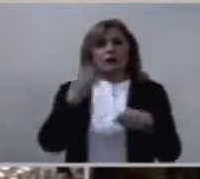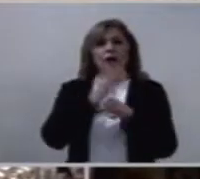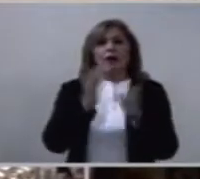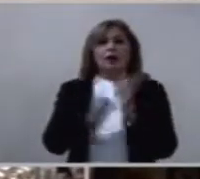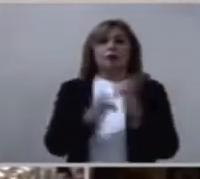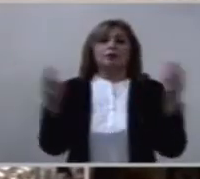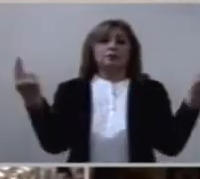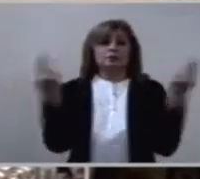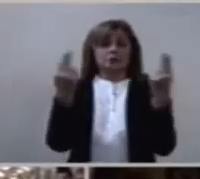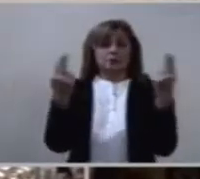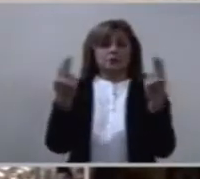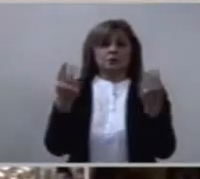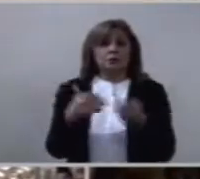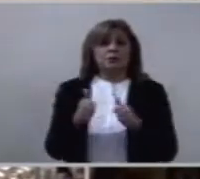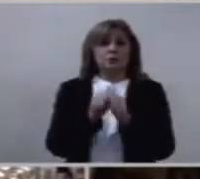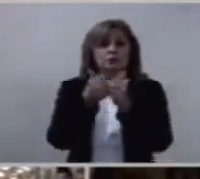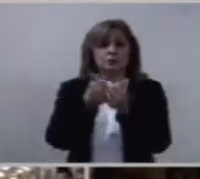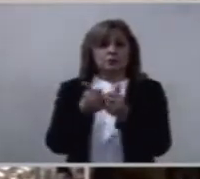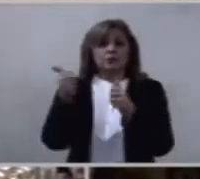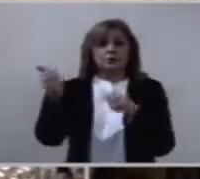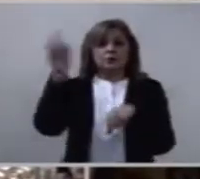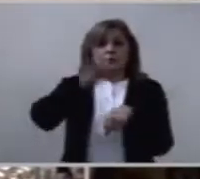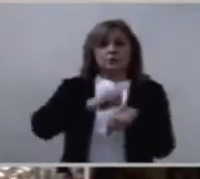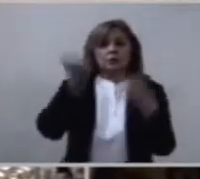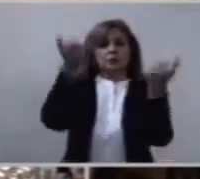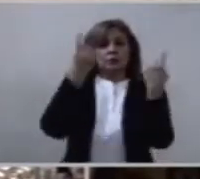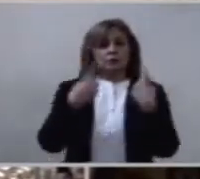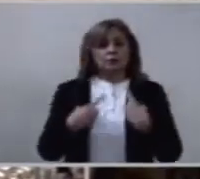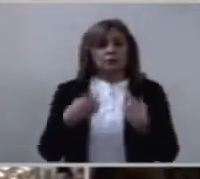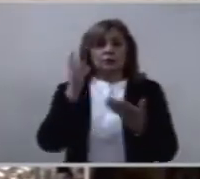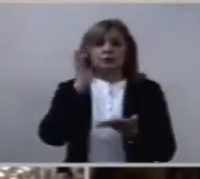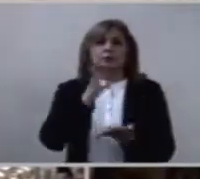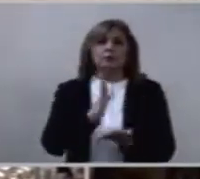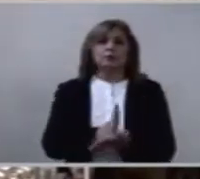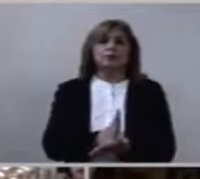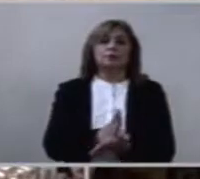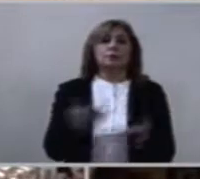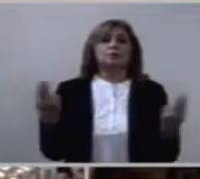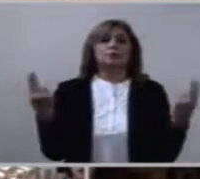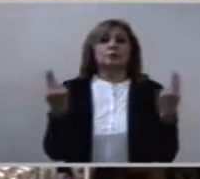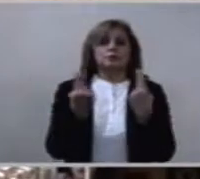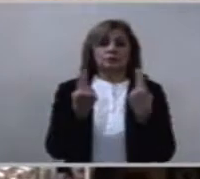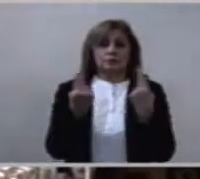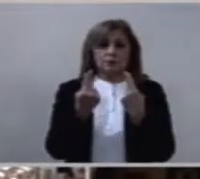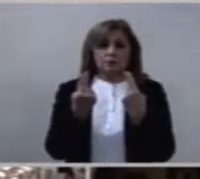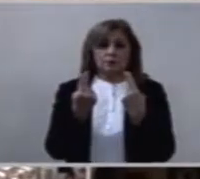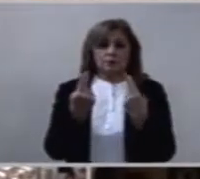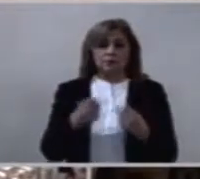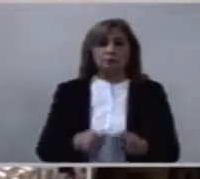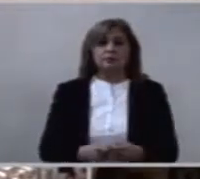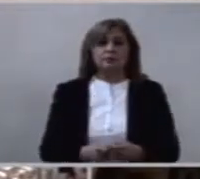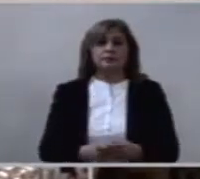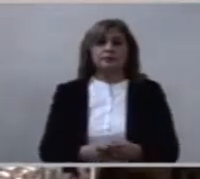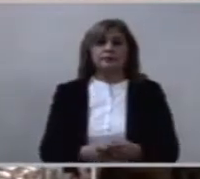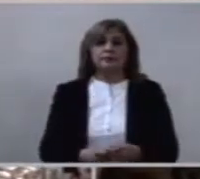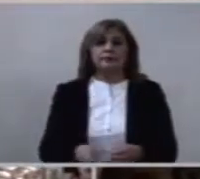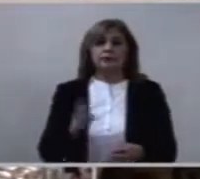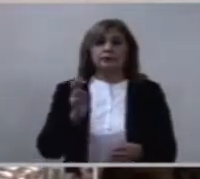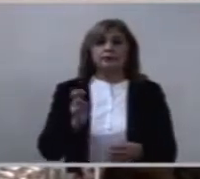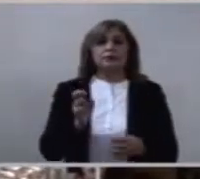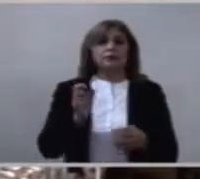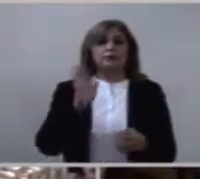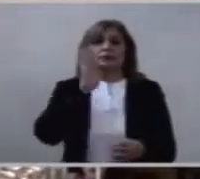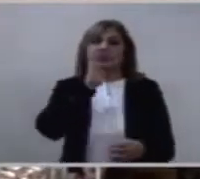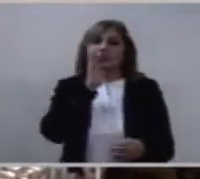pan de cada día. Lo único que necesitamos. Esto no se